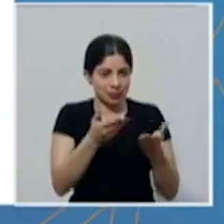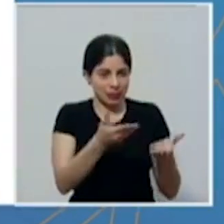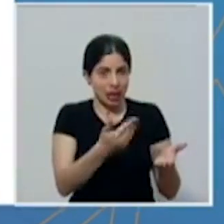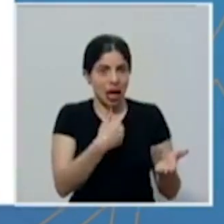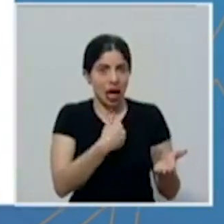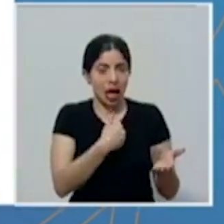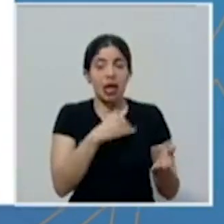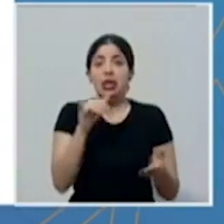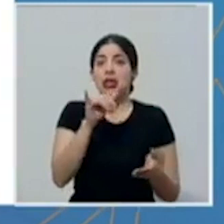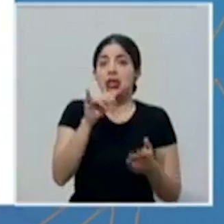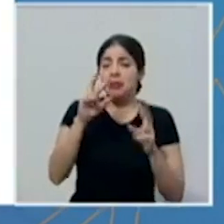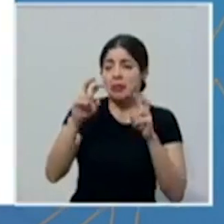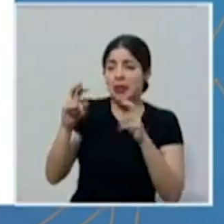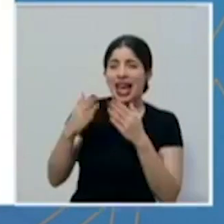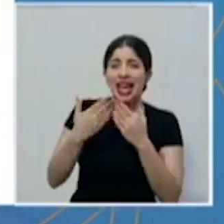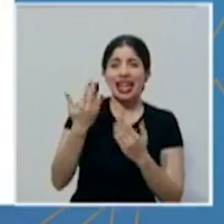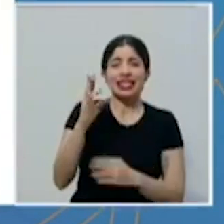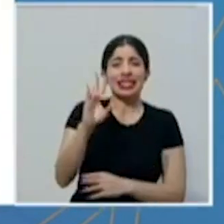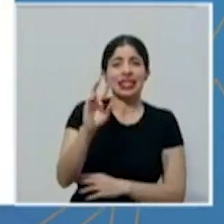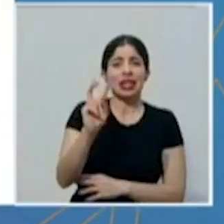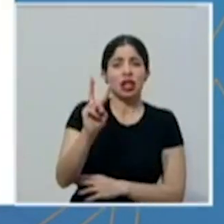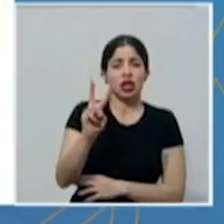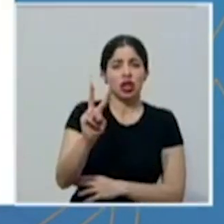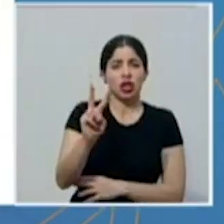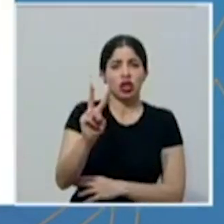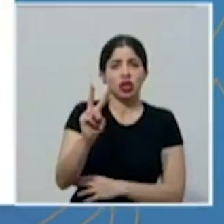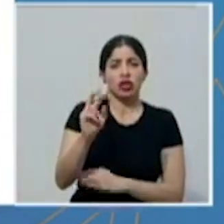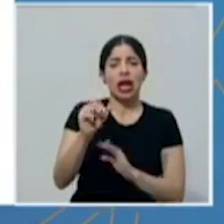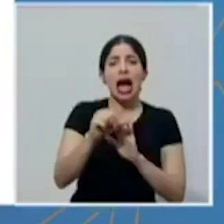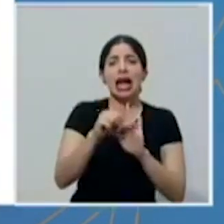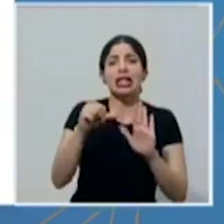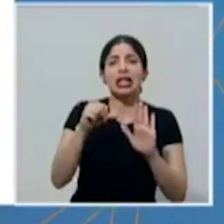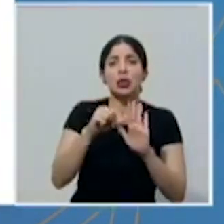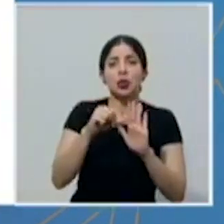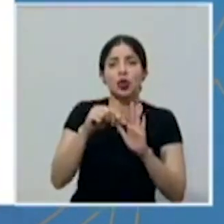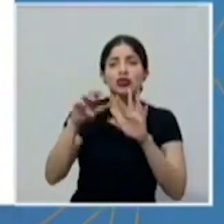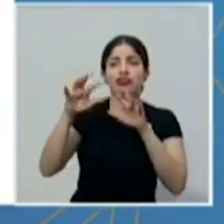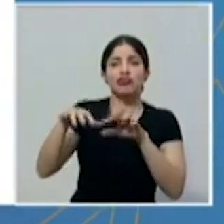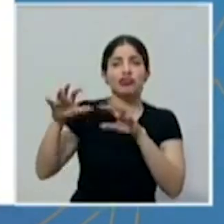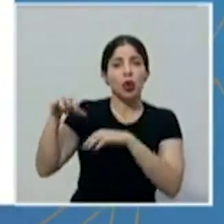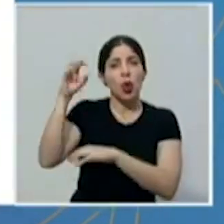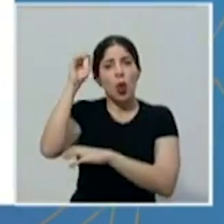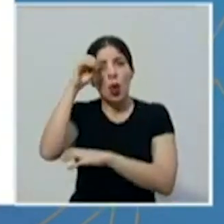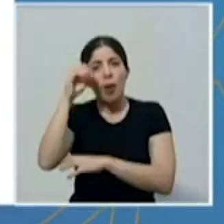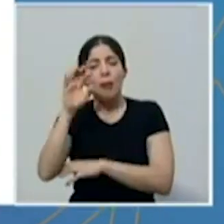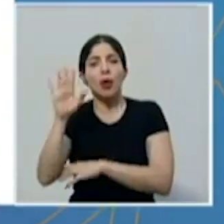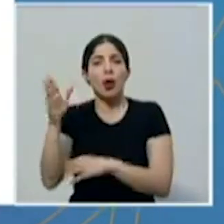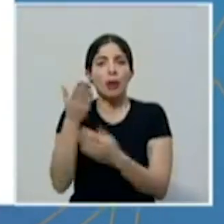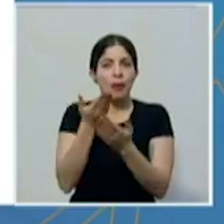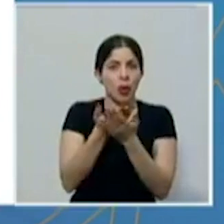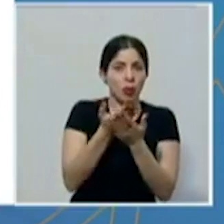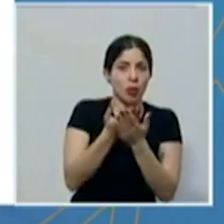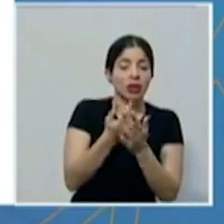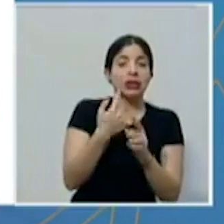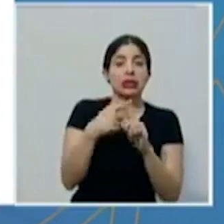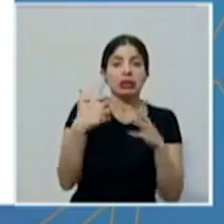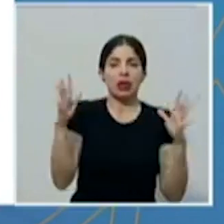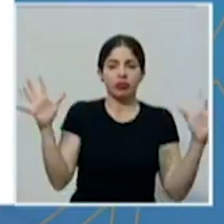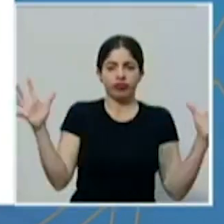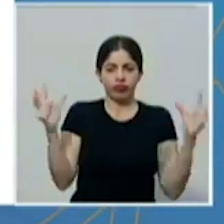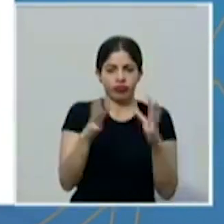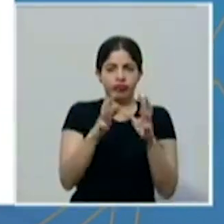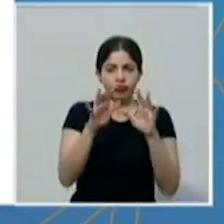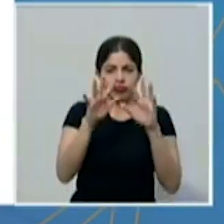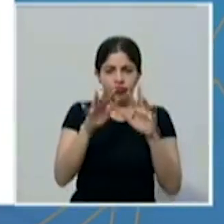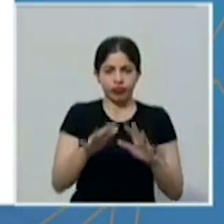revisamos cerca de 72 artículos de opinión con propuestas y se sistematizaron los